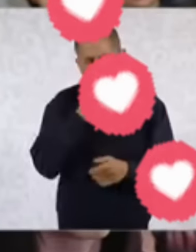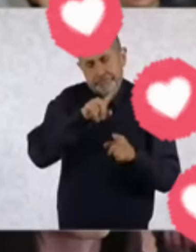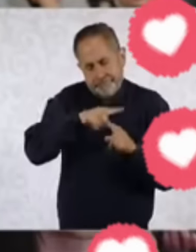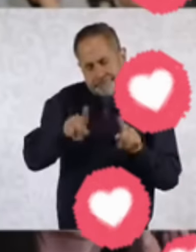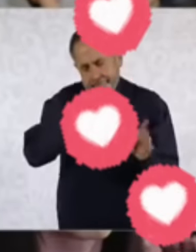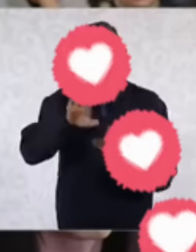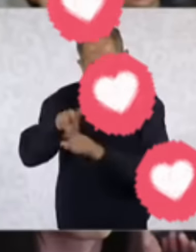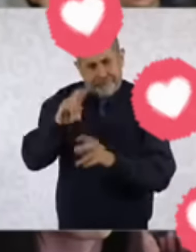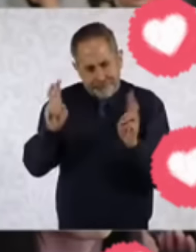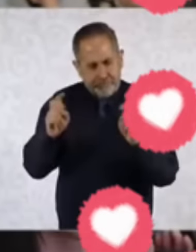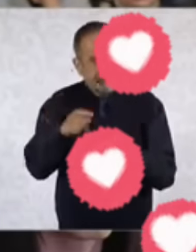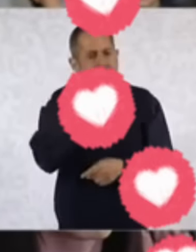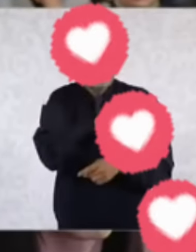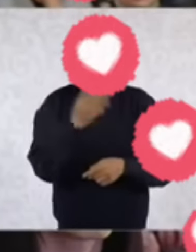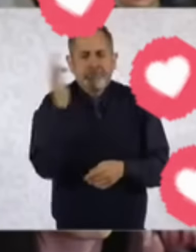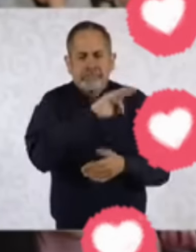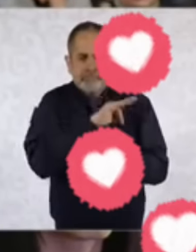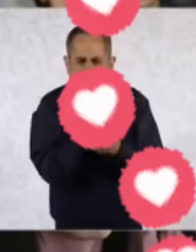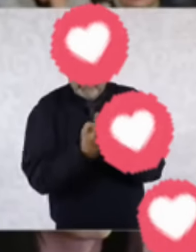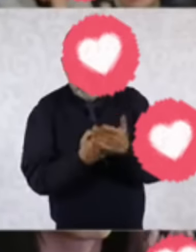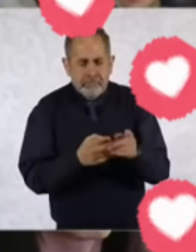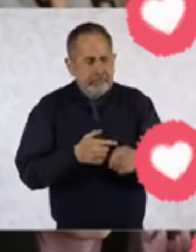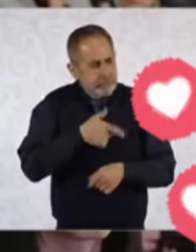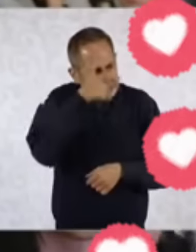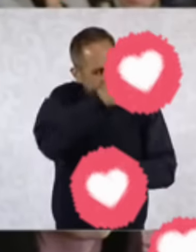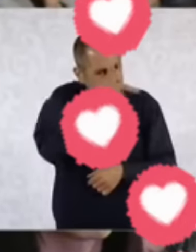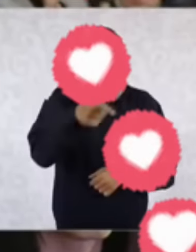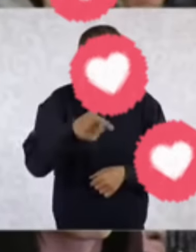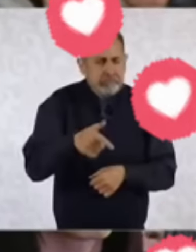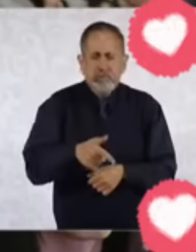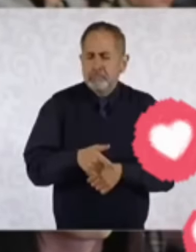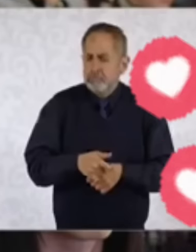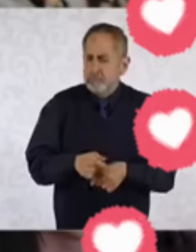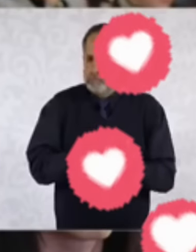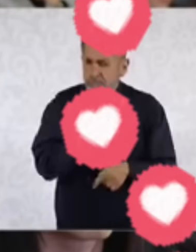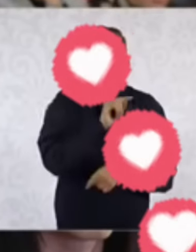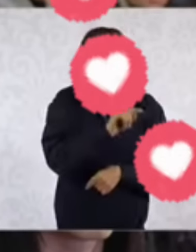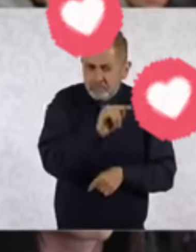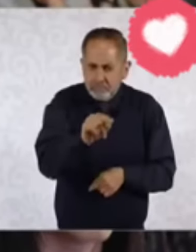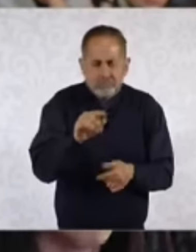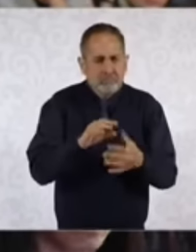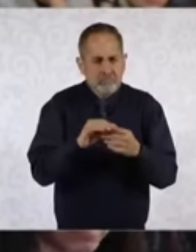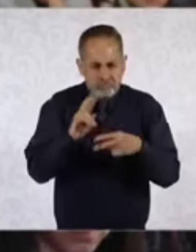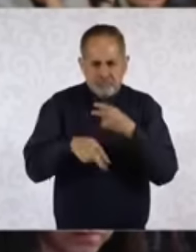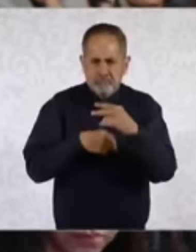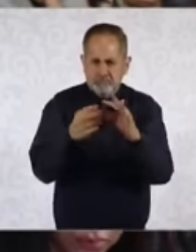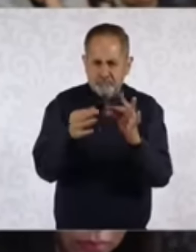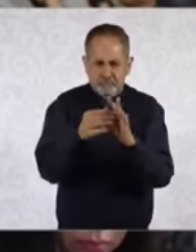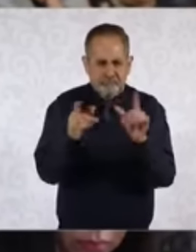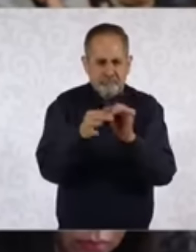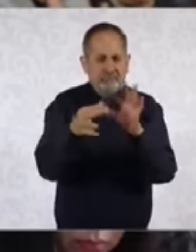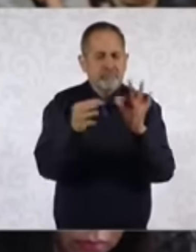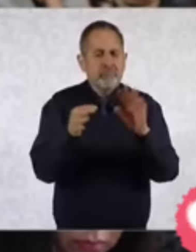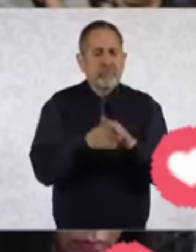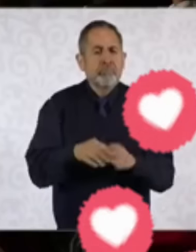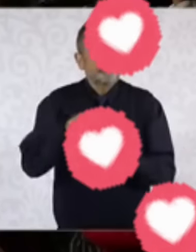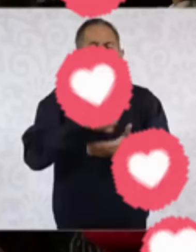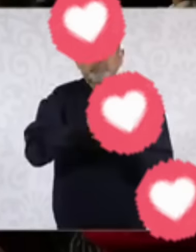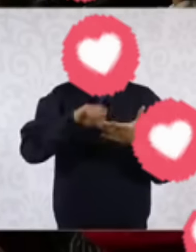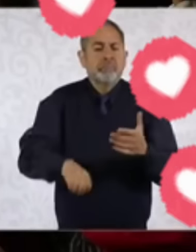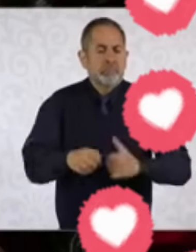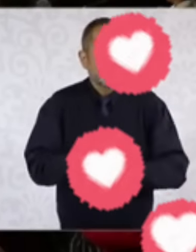Y bueno, se ha encontrado más o menos como un modus operandi en donde, bueno, lo voy a describir en este momento, en donde un cliente